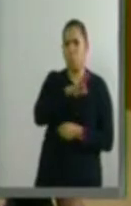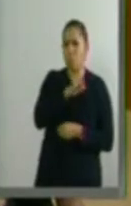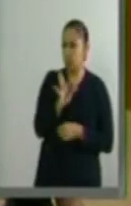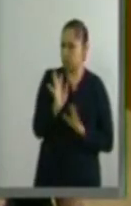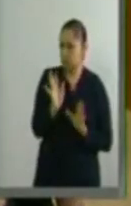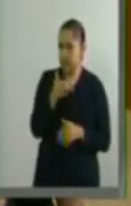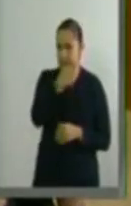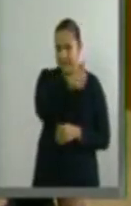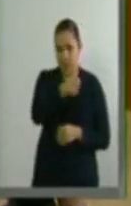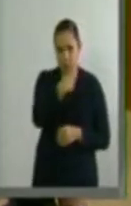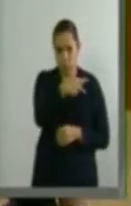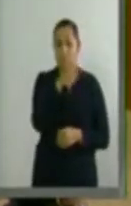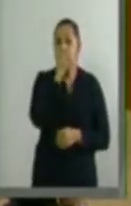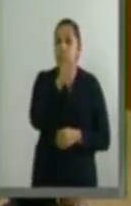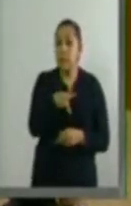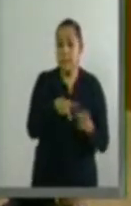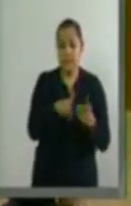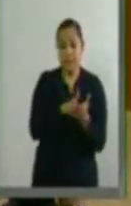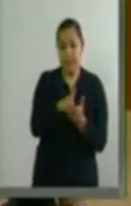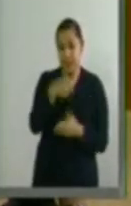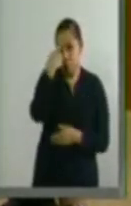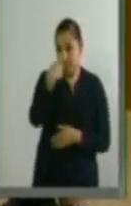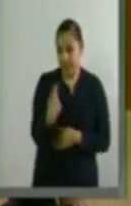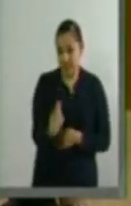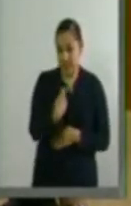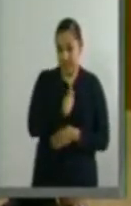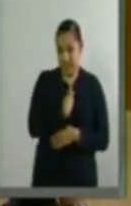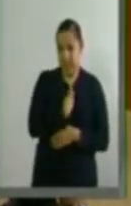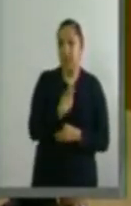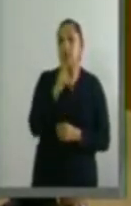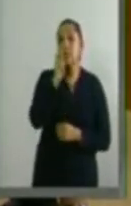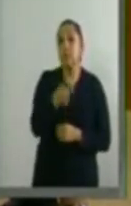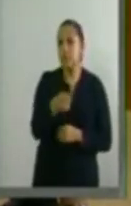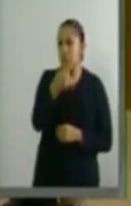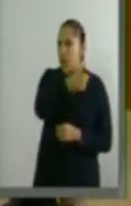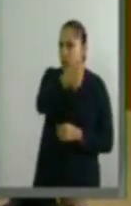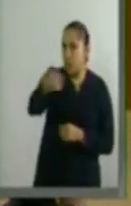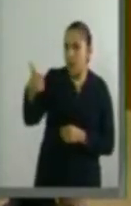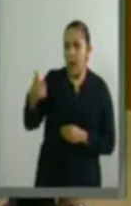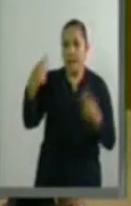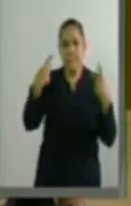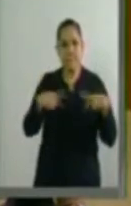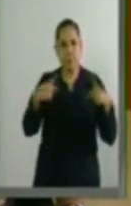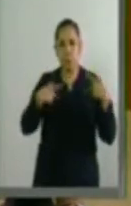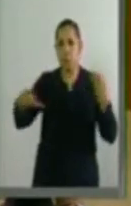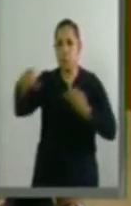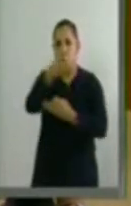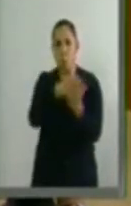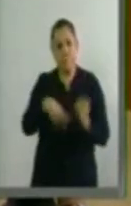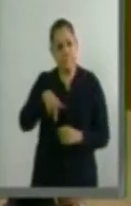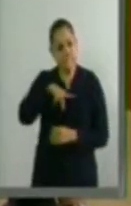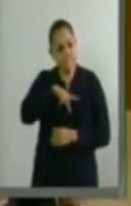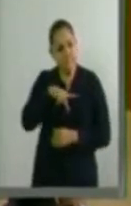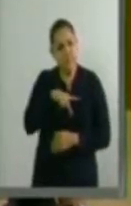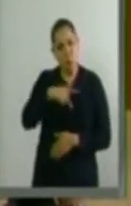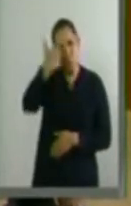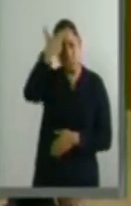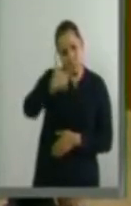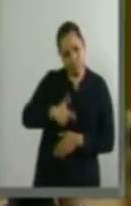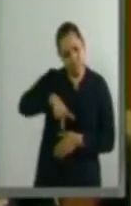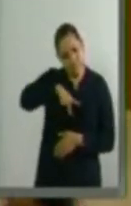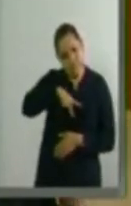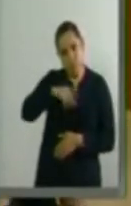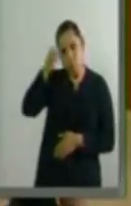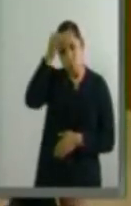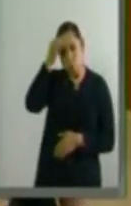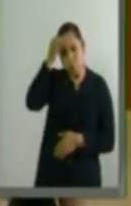cuestiones, también implica que toda persona tiene derecho a ser sí mismo en la propia conciencia y